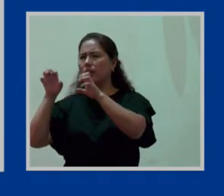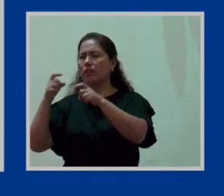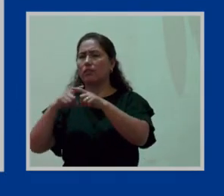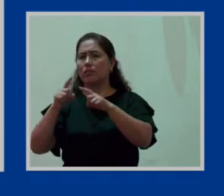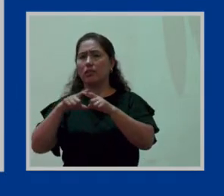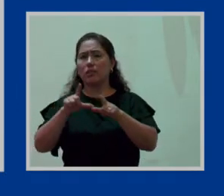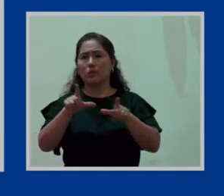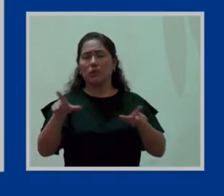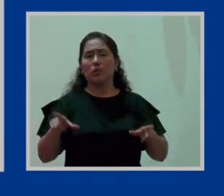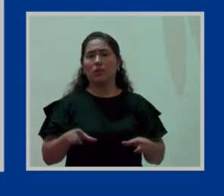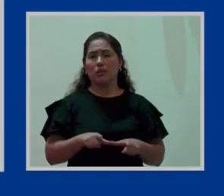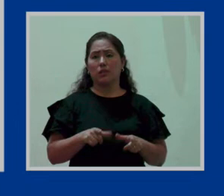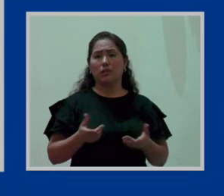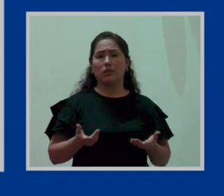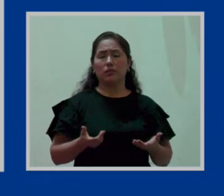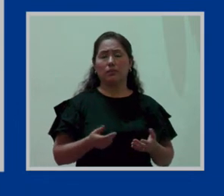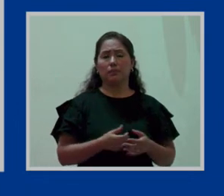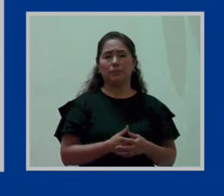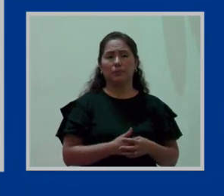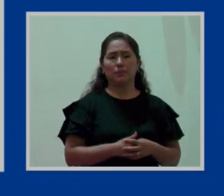que son rurales.